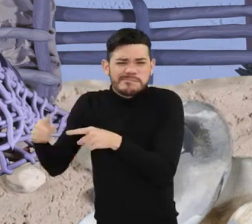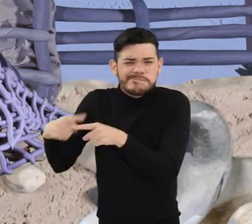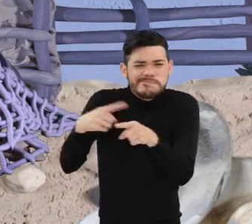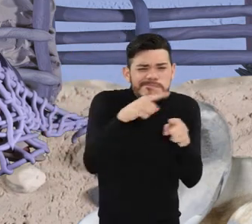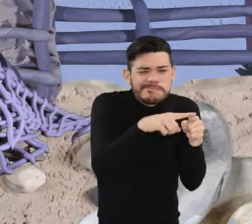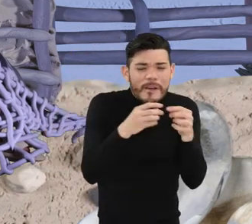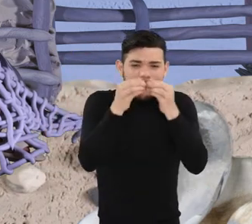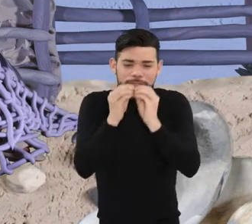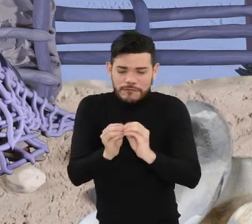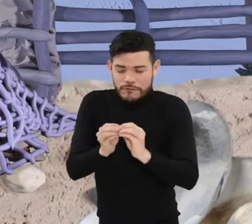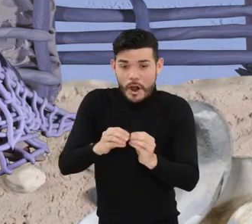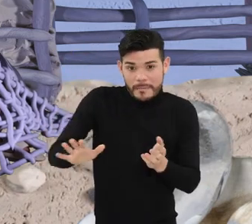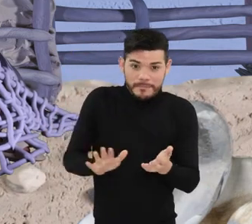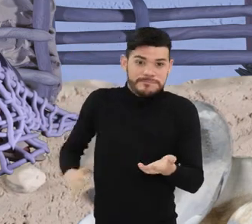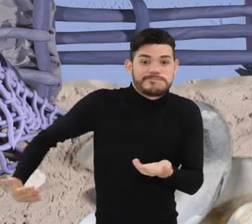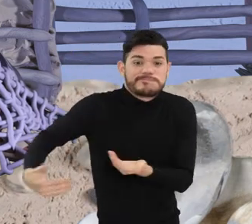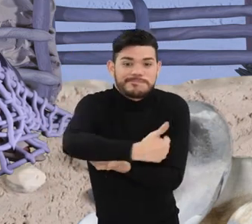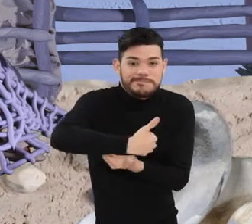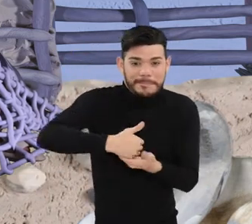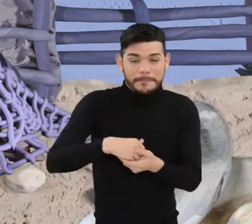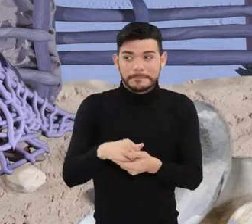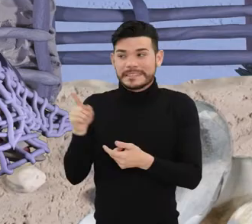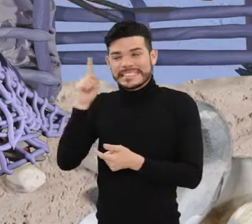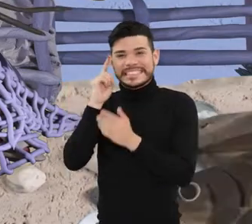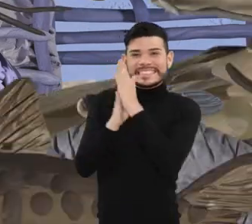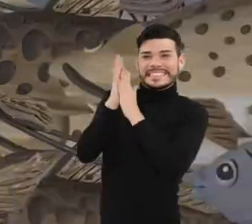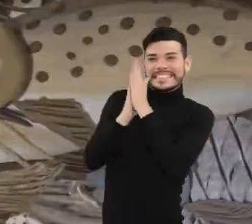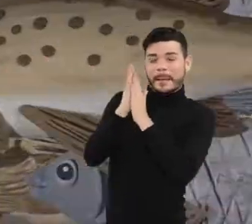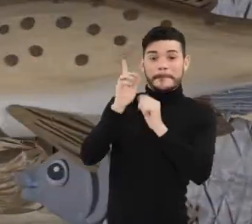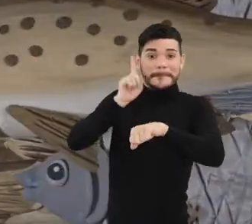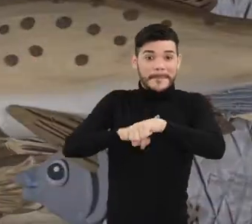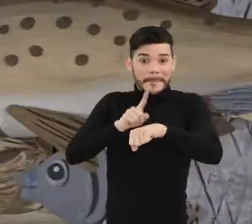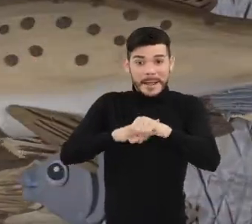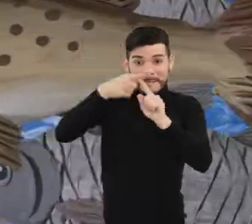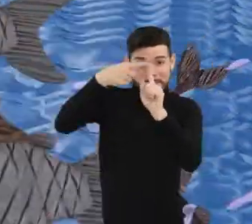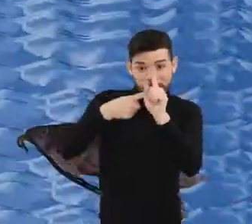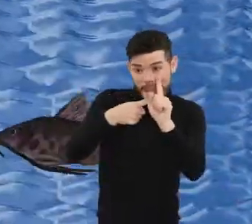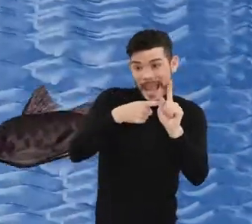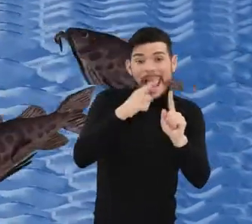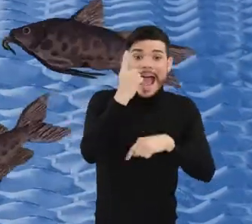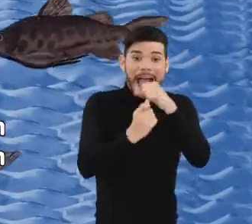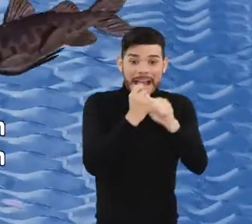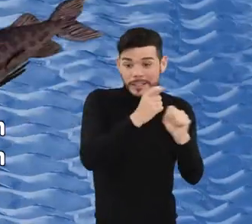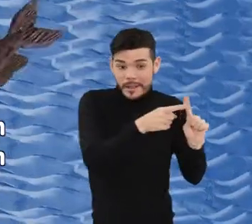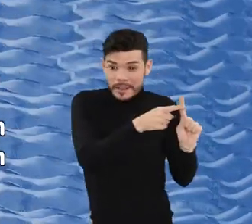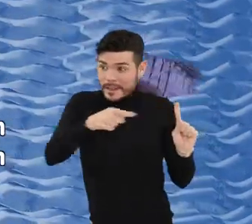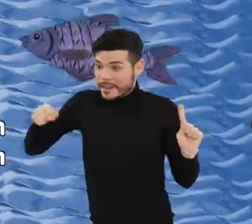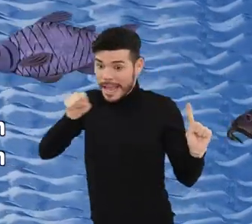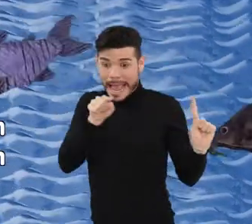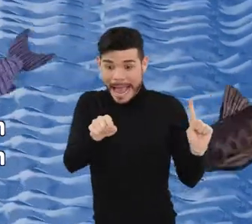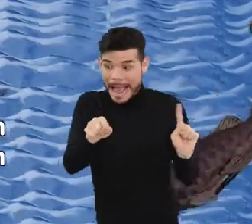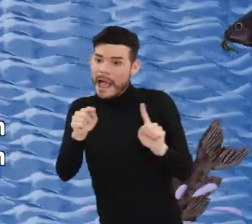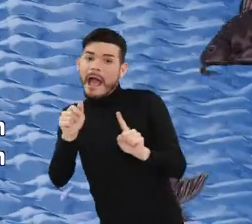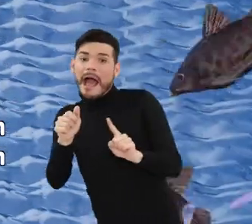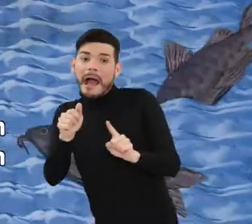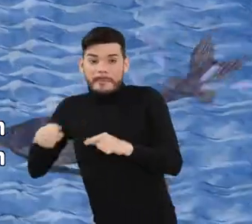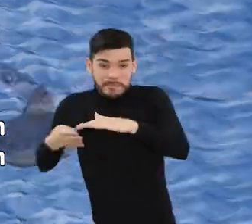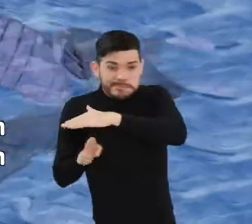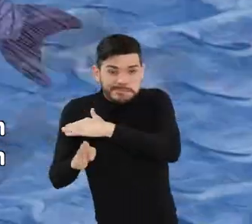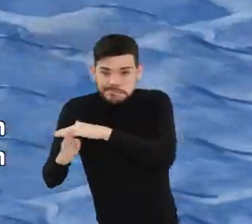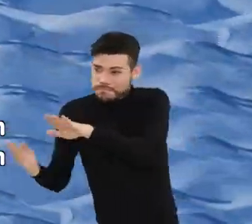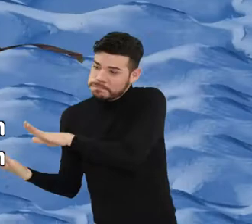pescar. Espera ansioso la época del año conocida como subienda, cuando multitud de peces